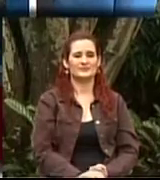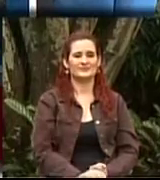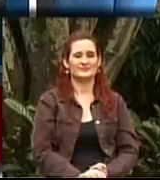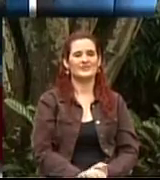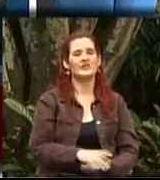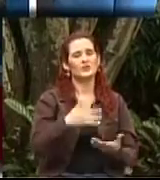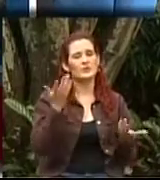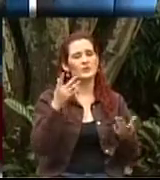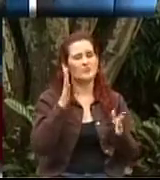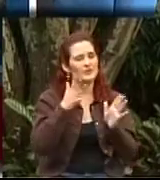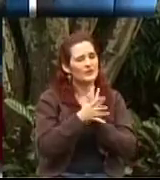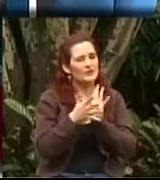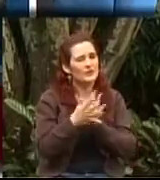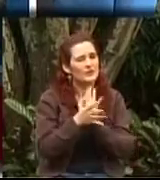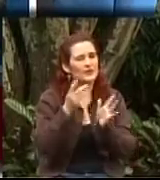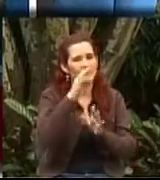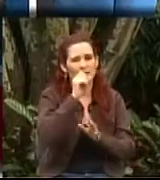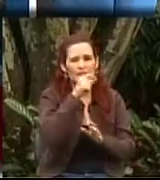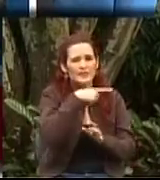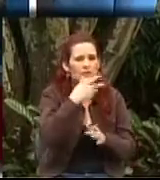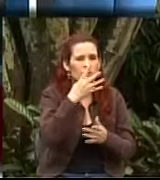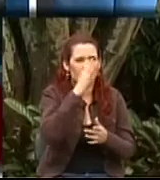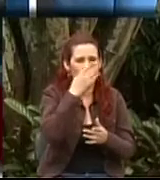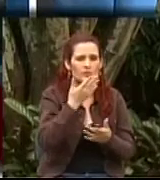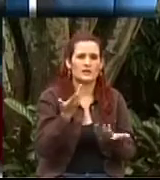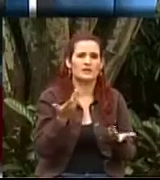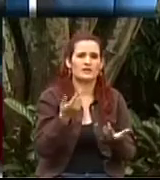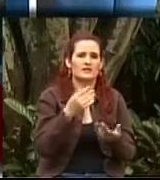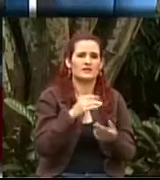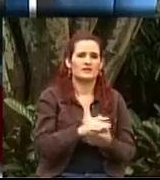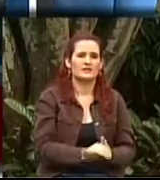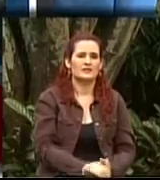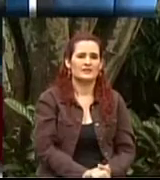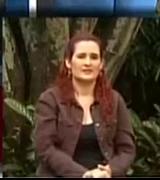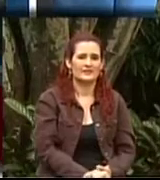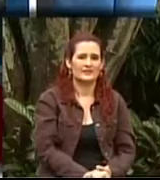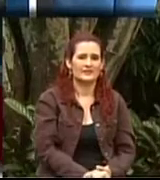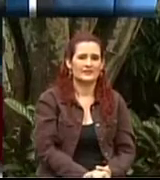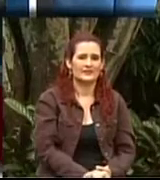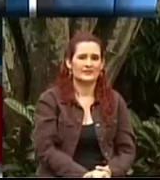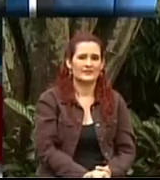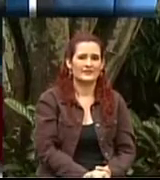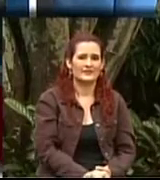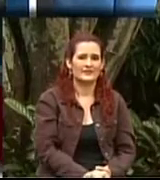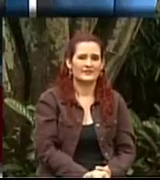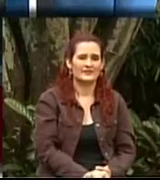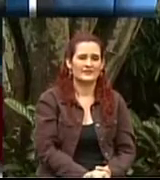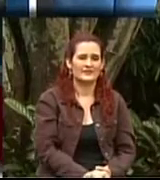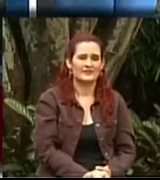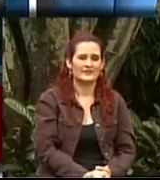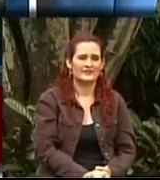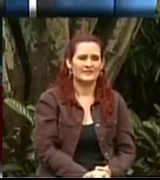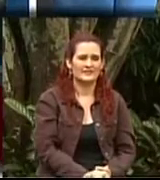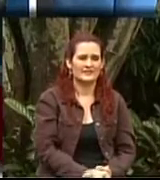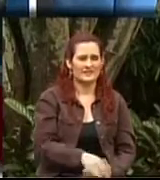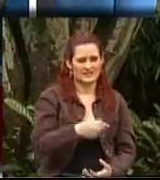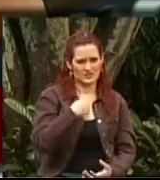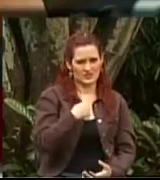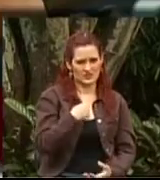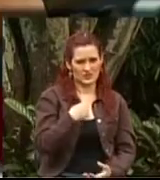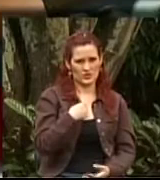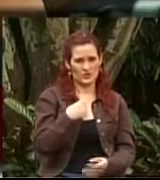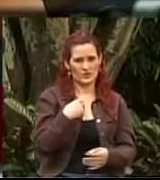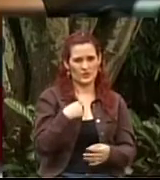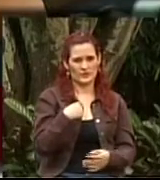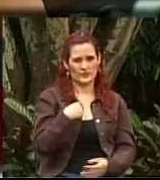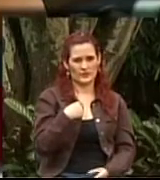Don Francisco, lo escuchamos. ¿Alguna pregunta? Dígame. ¿Tiene alguna pregunta? Mira, es que el problema mío es que